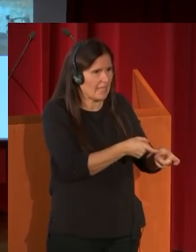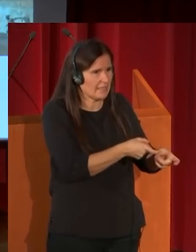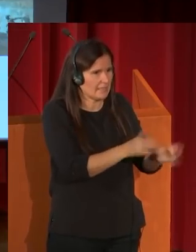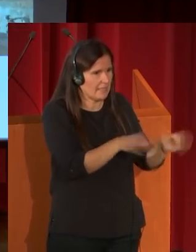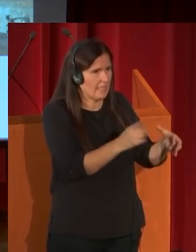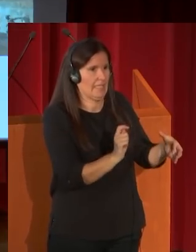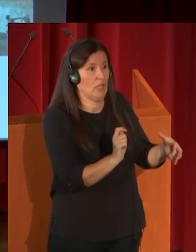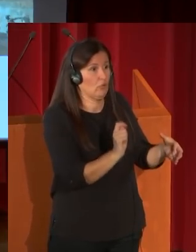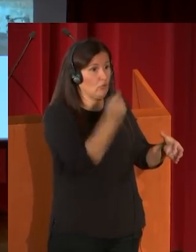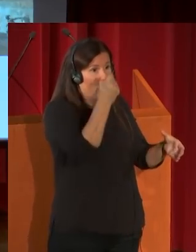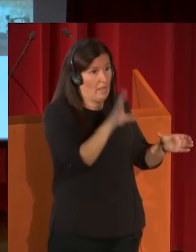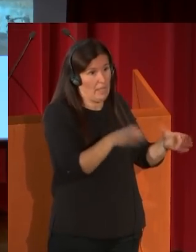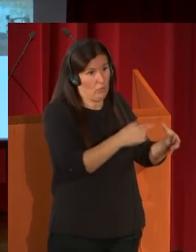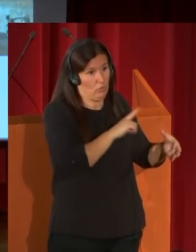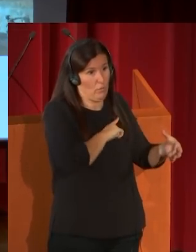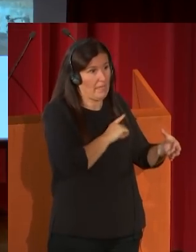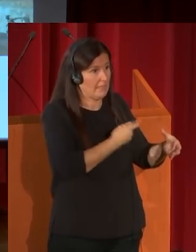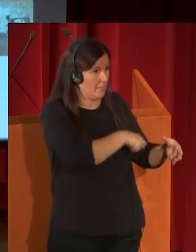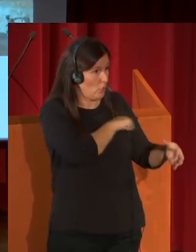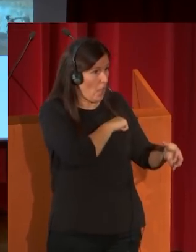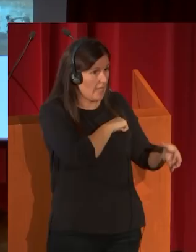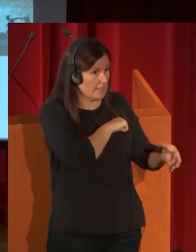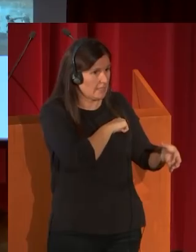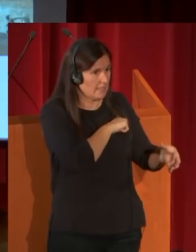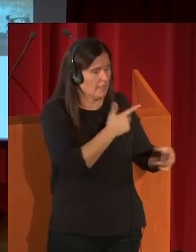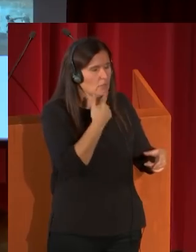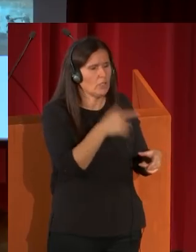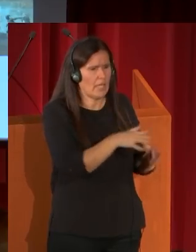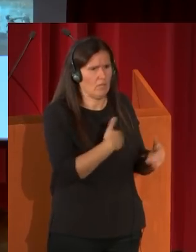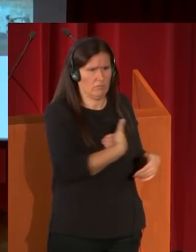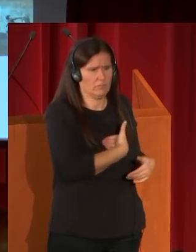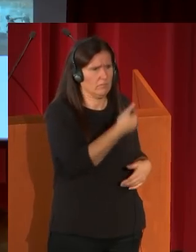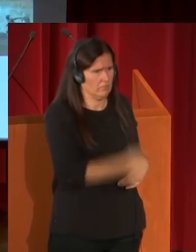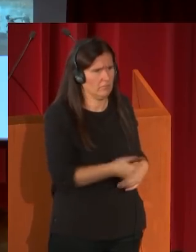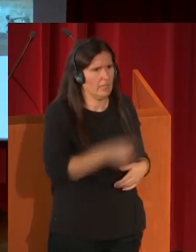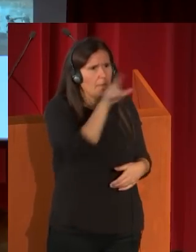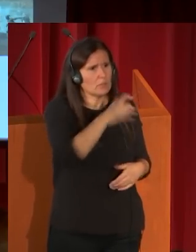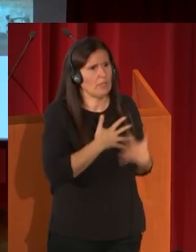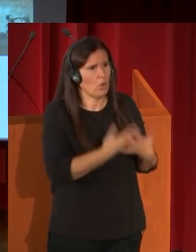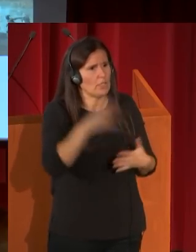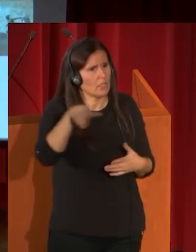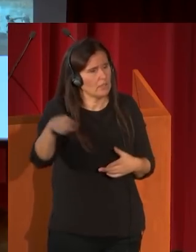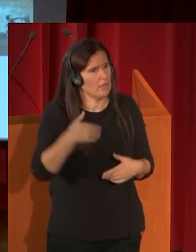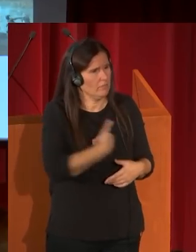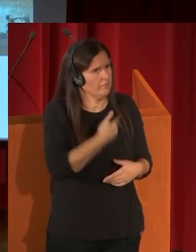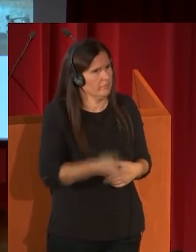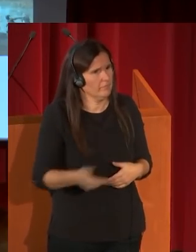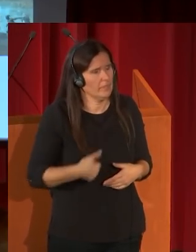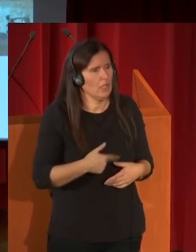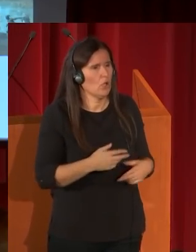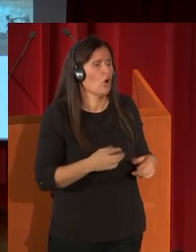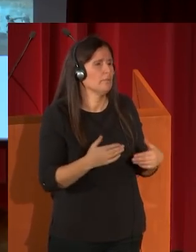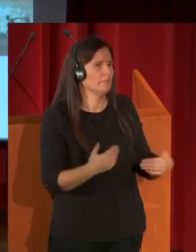las tropas españolas, en donde tienen un destacado papel los voluntarios catalanes al mando de Juan Prín.